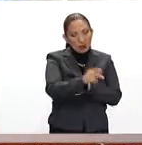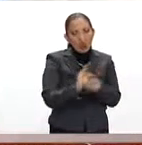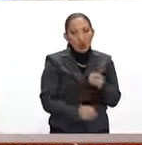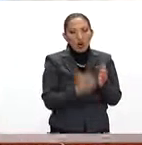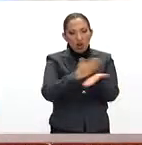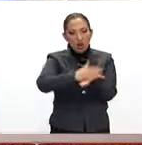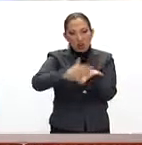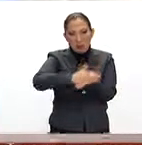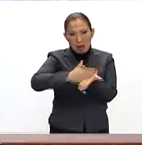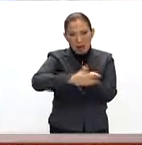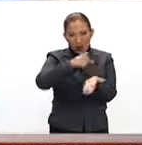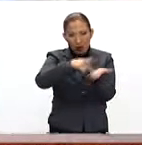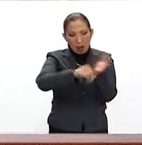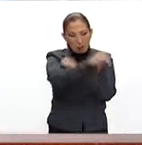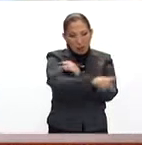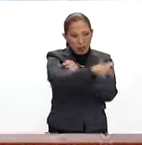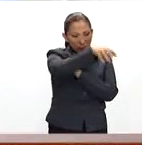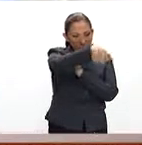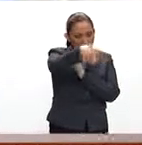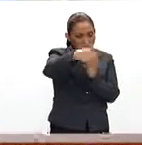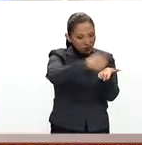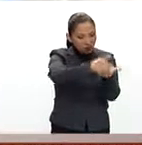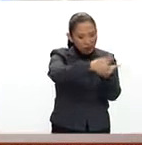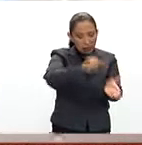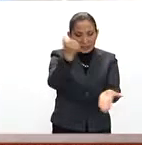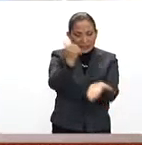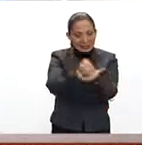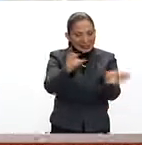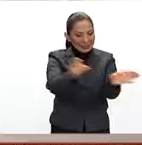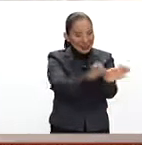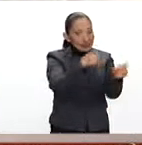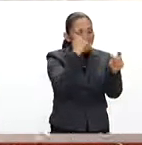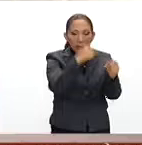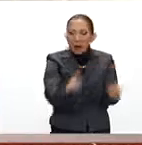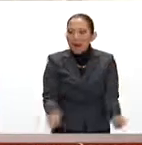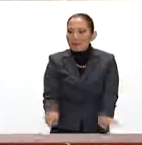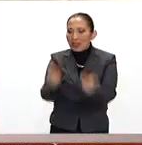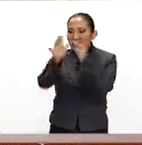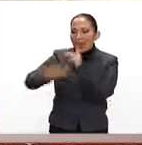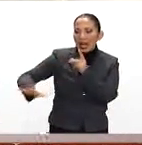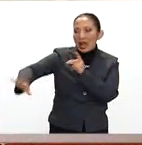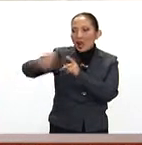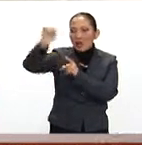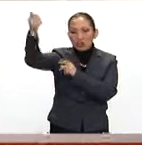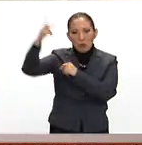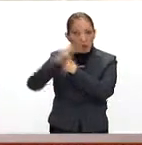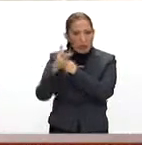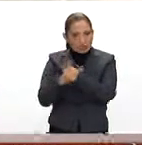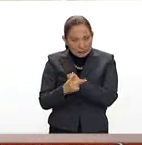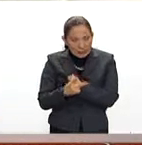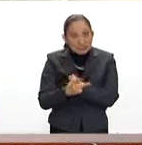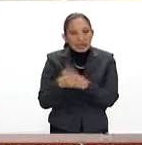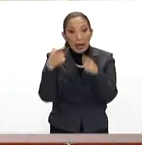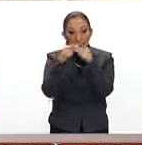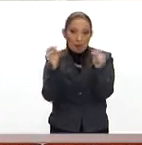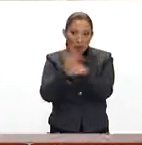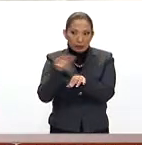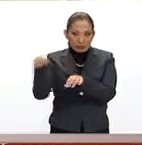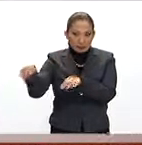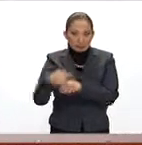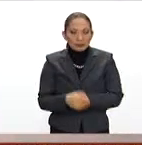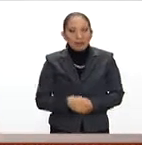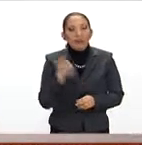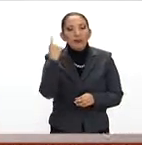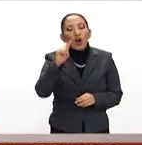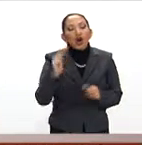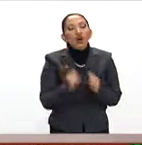dedicábamos a hacer software embebido para países extranjeros. Siempre me gustó la tecnología y